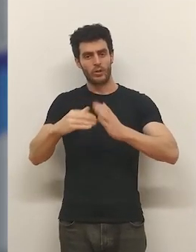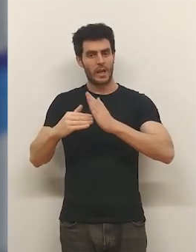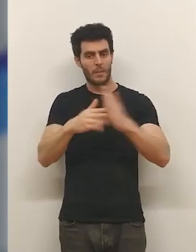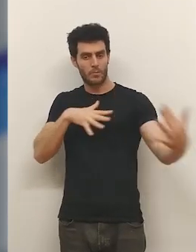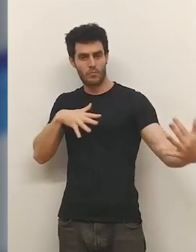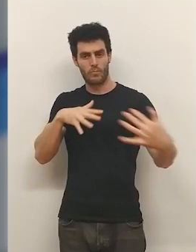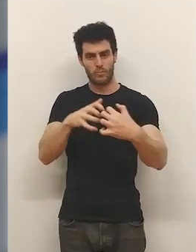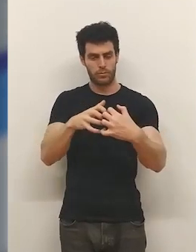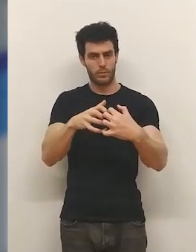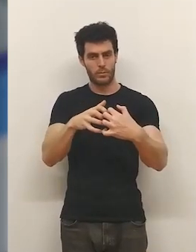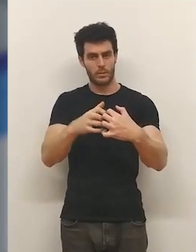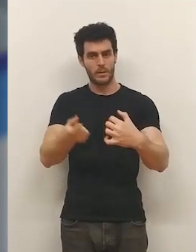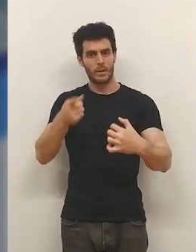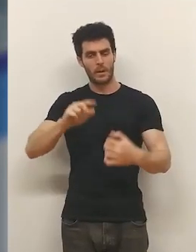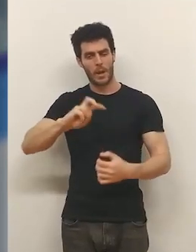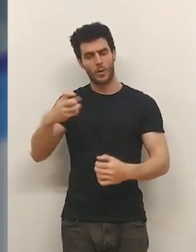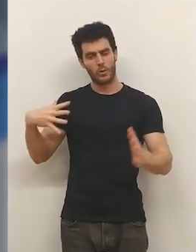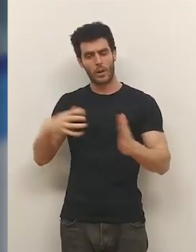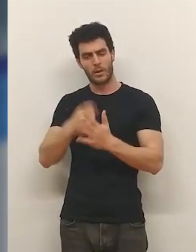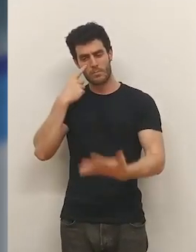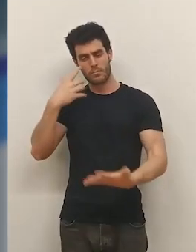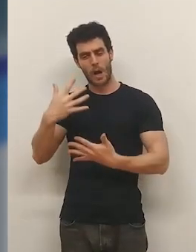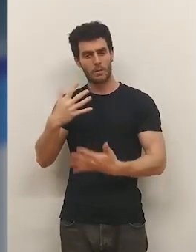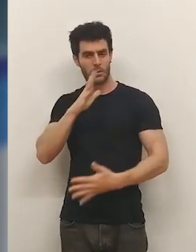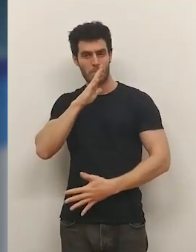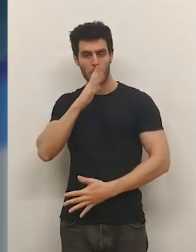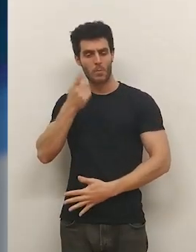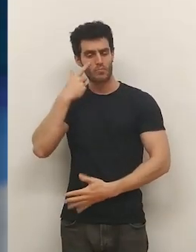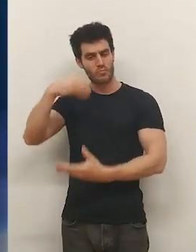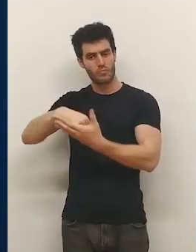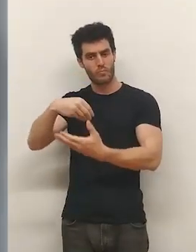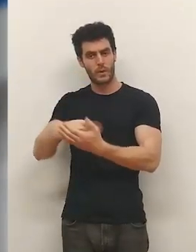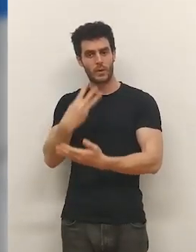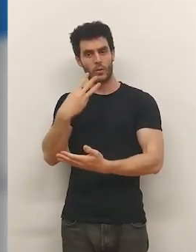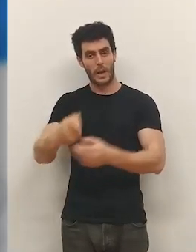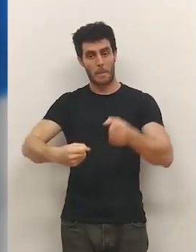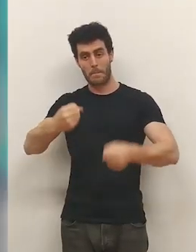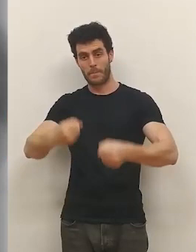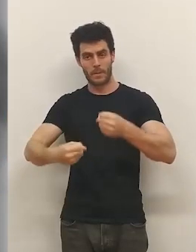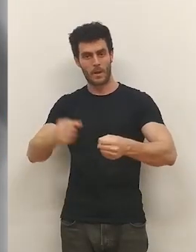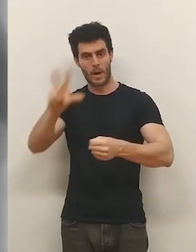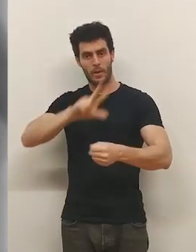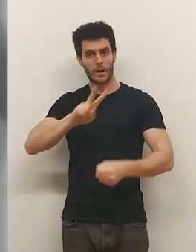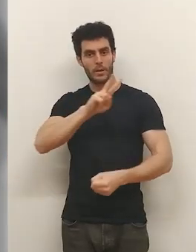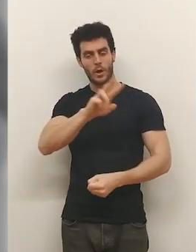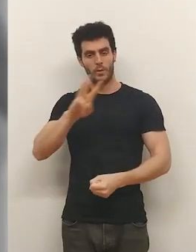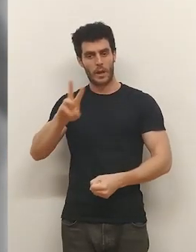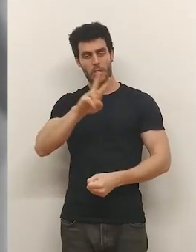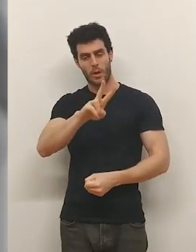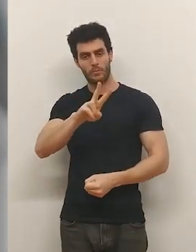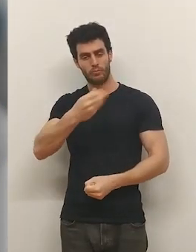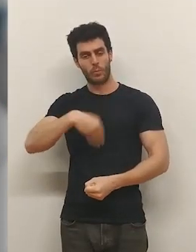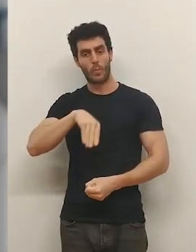camión... ...y aparatoso fue también este otro accidente... ...en el que se vieron implicados tres vehículos... ...en la Nacional 232 en